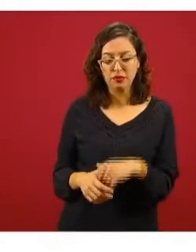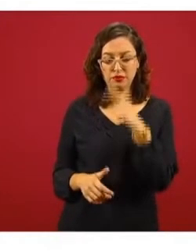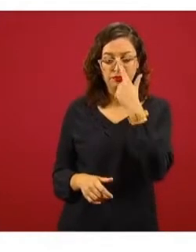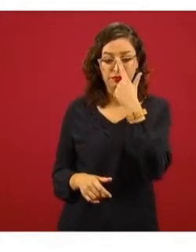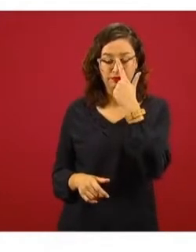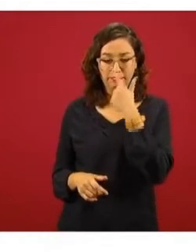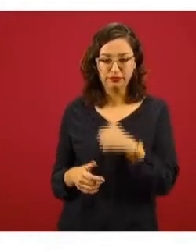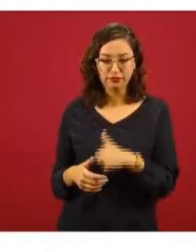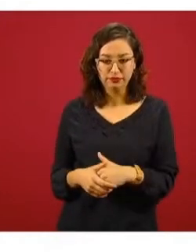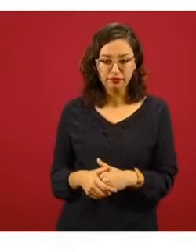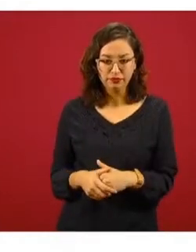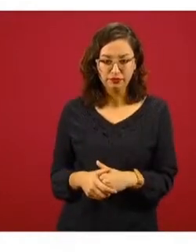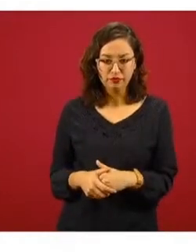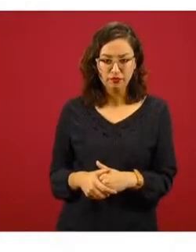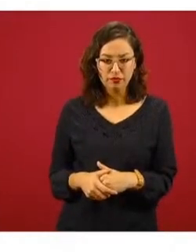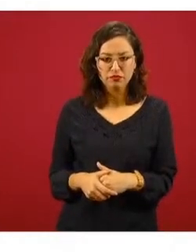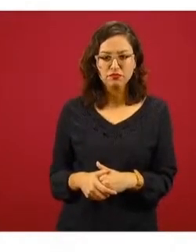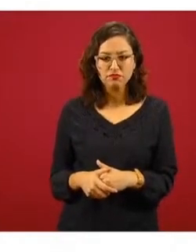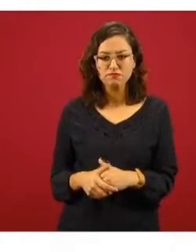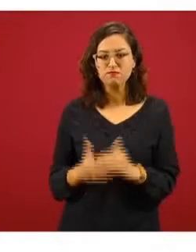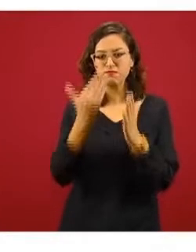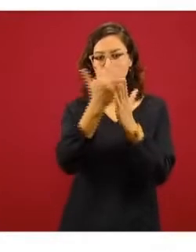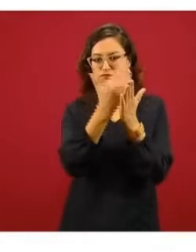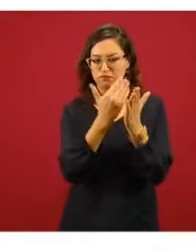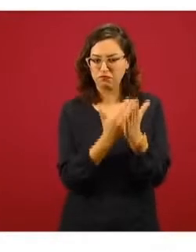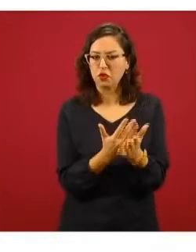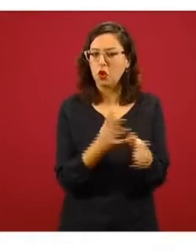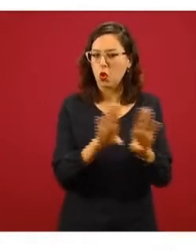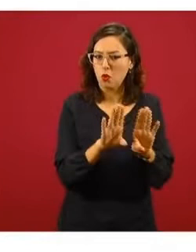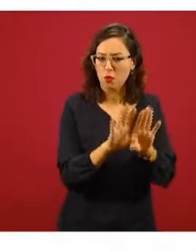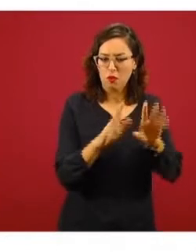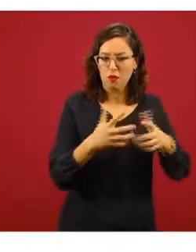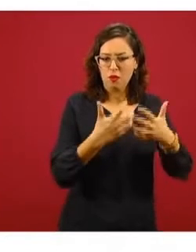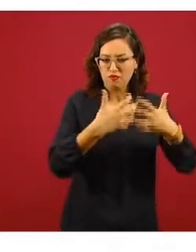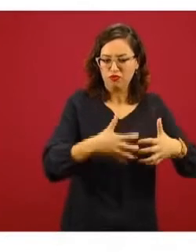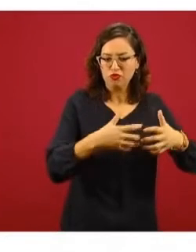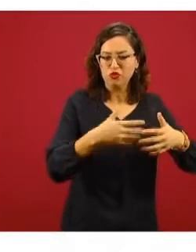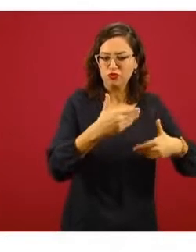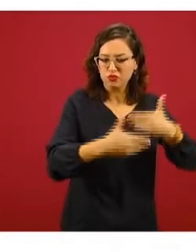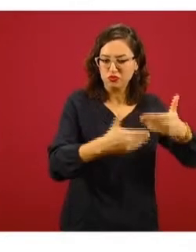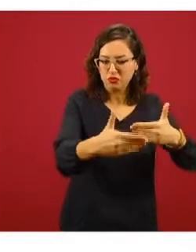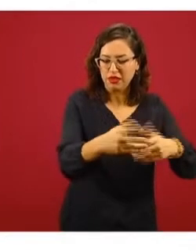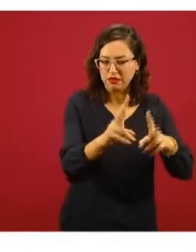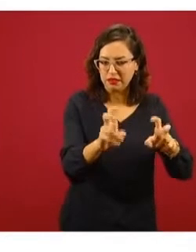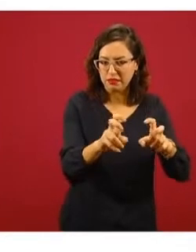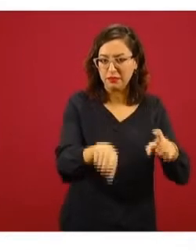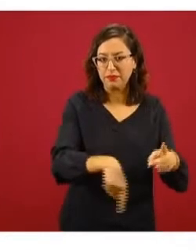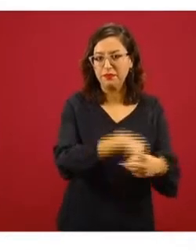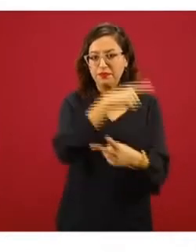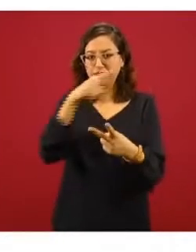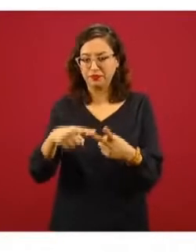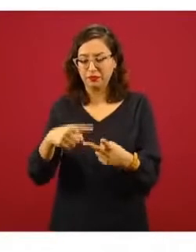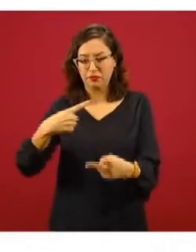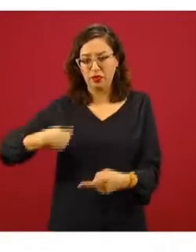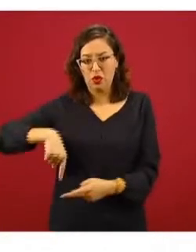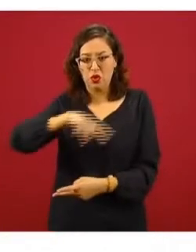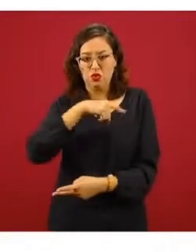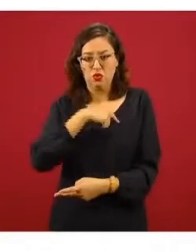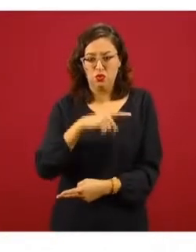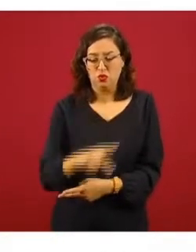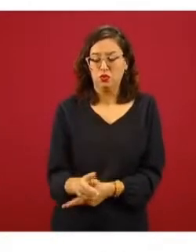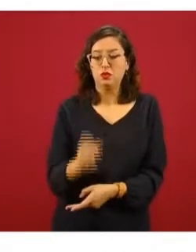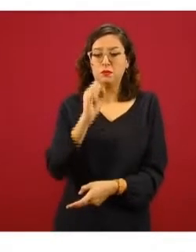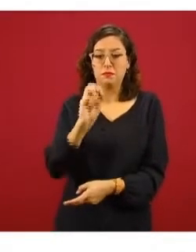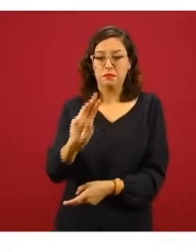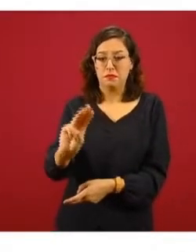cuenta. Nosotros y la Comisión Nacional Bancaria emitimos hace dos días, el miércoles, en lo que tiene que ver directamente